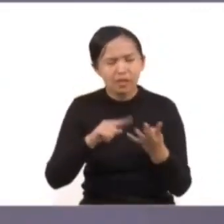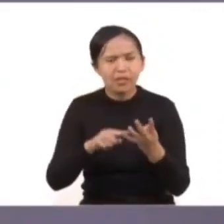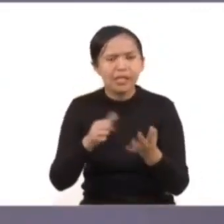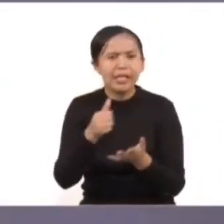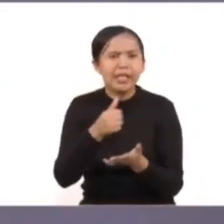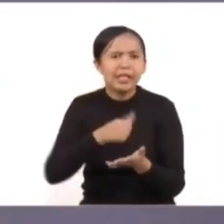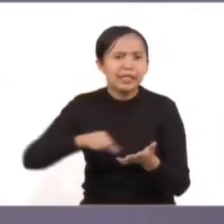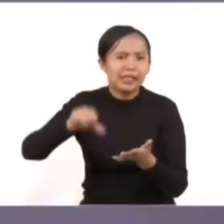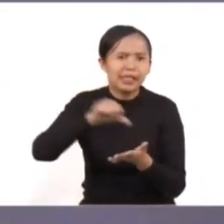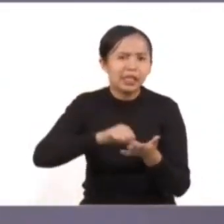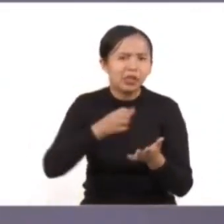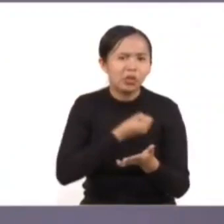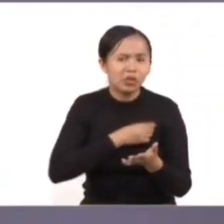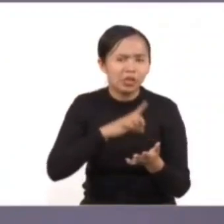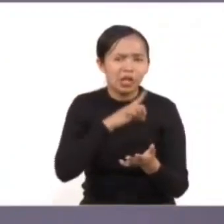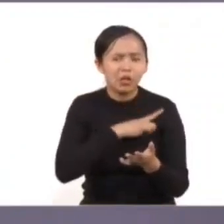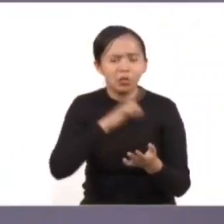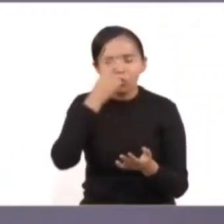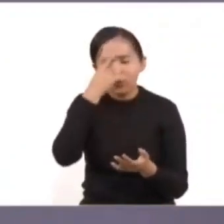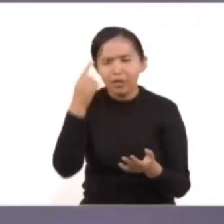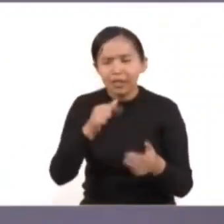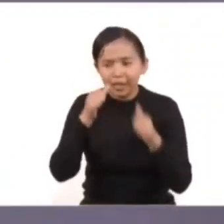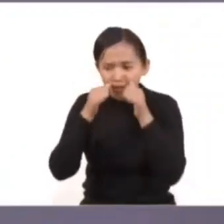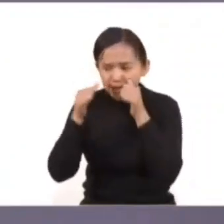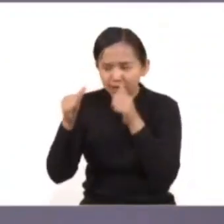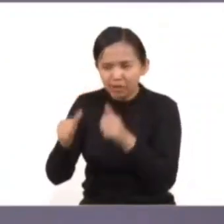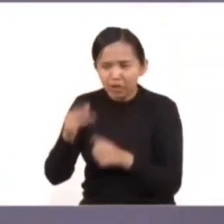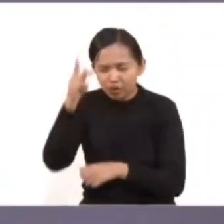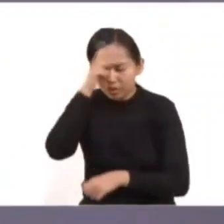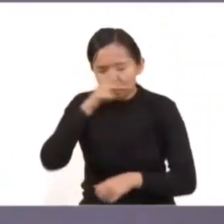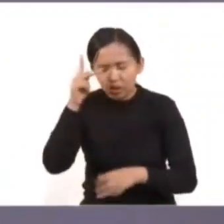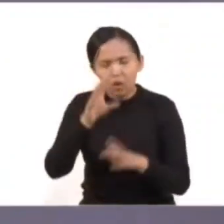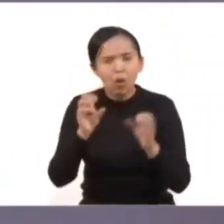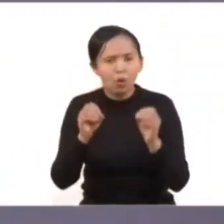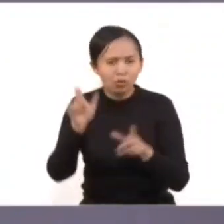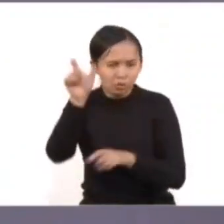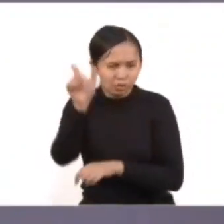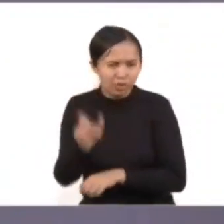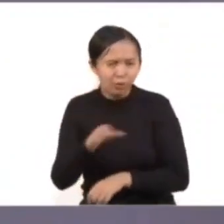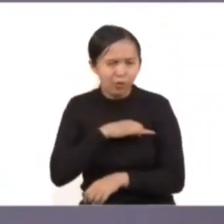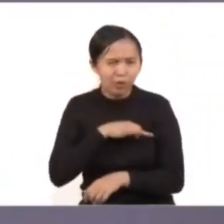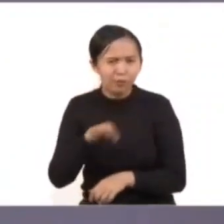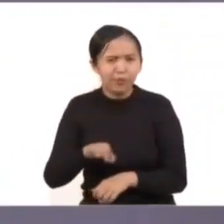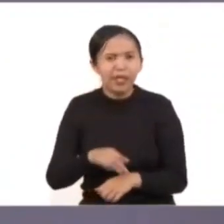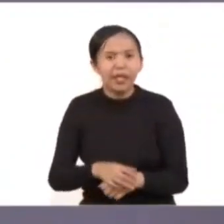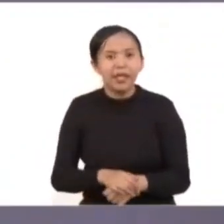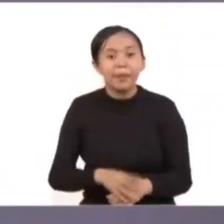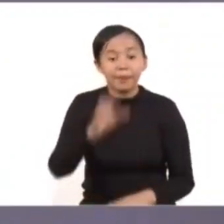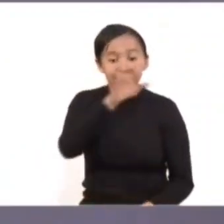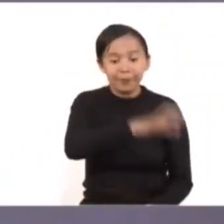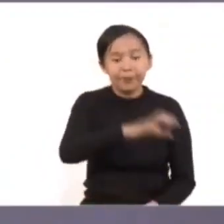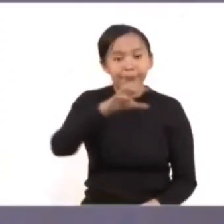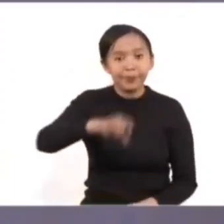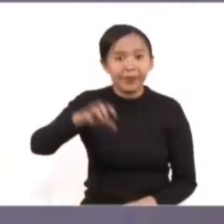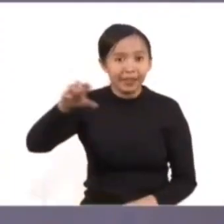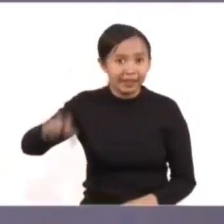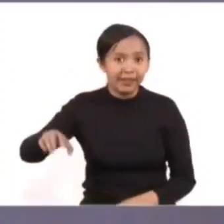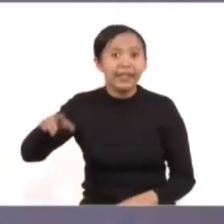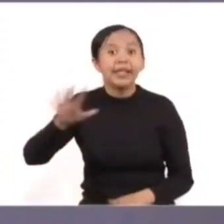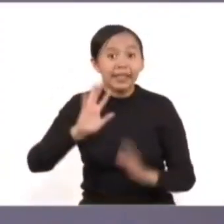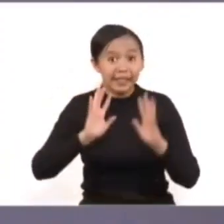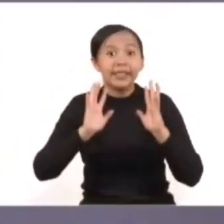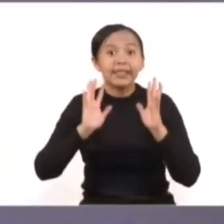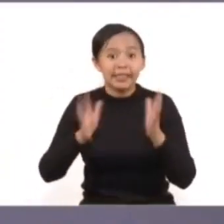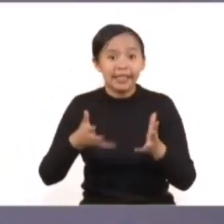canalizar a la víctima y que pueda tener una atención psicológica y física. Uno de cada cinco planteles a nivel nacional ya